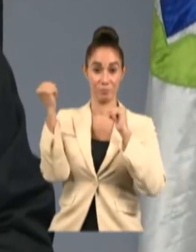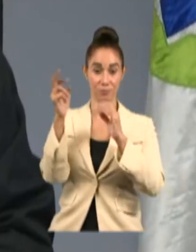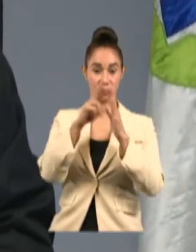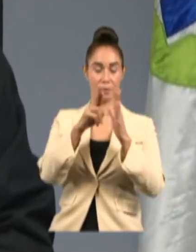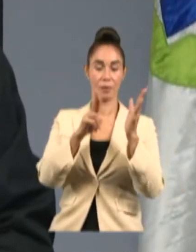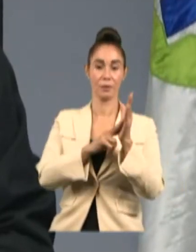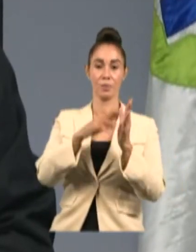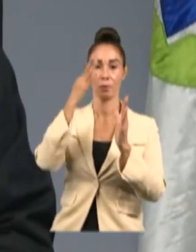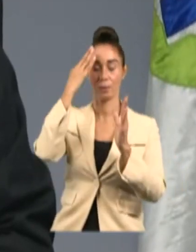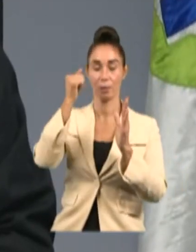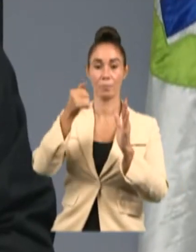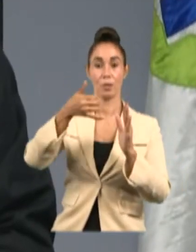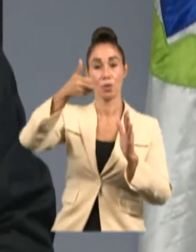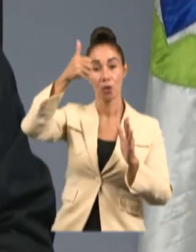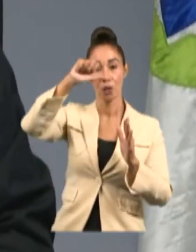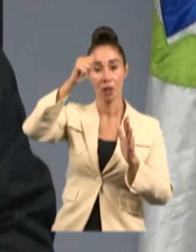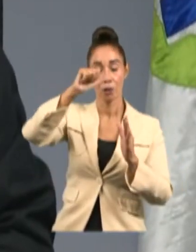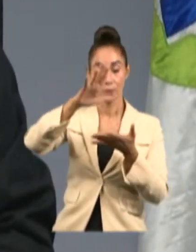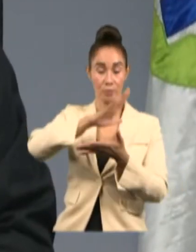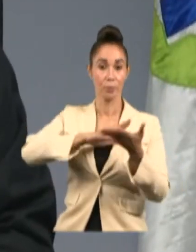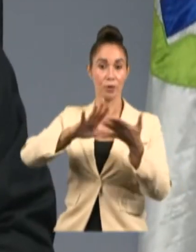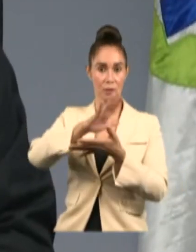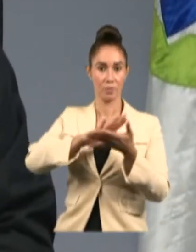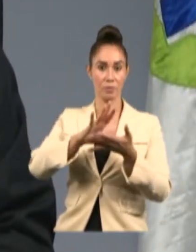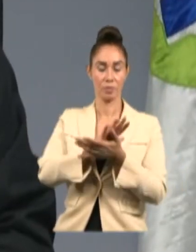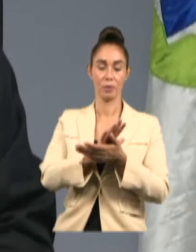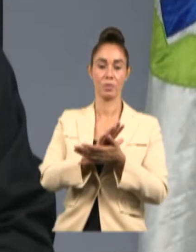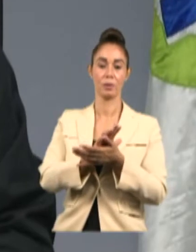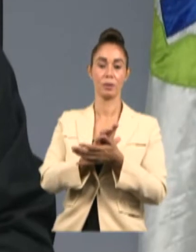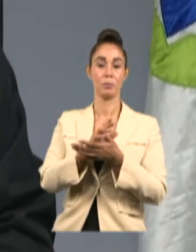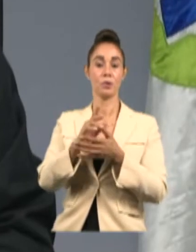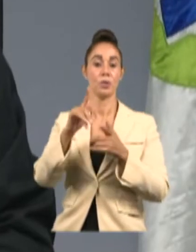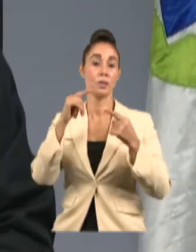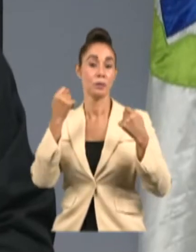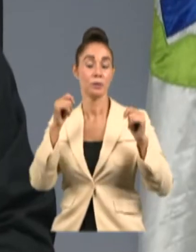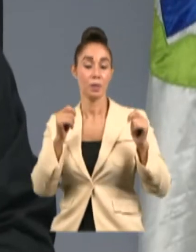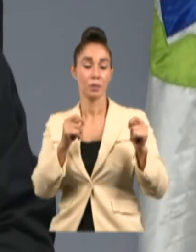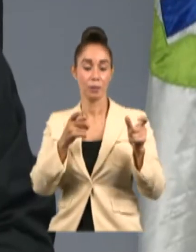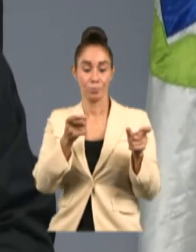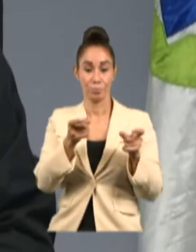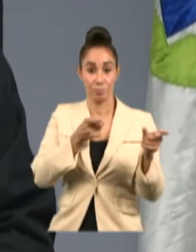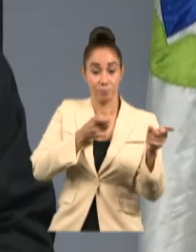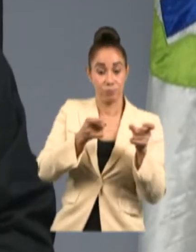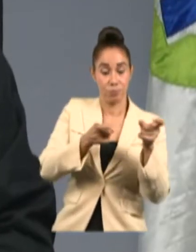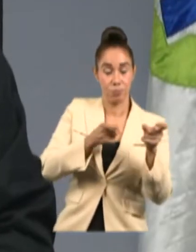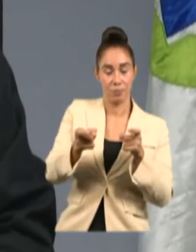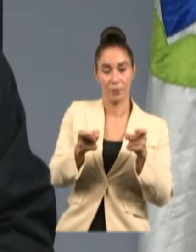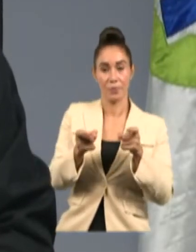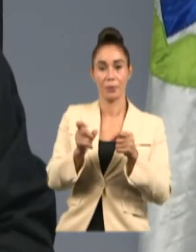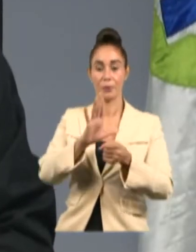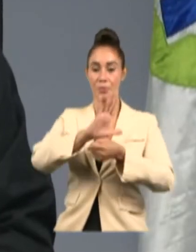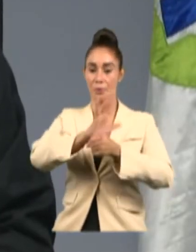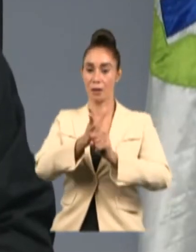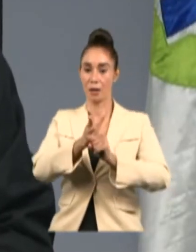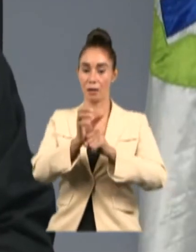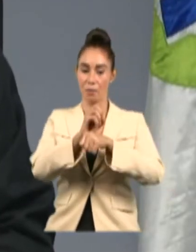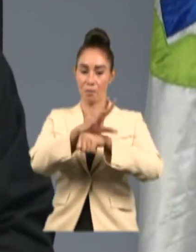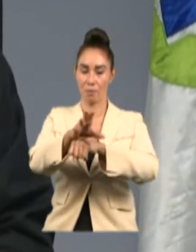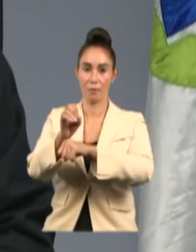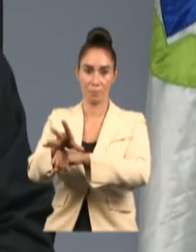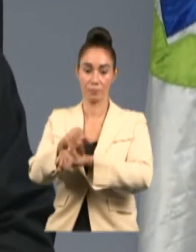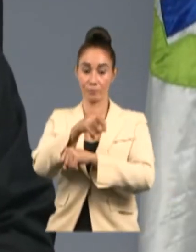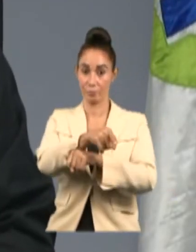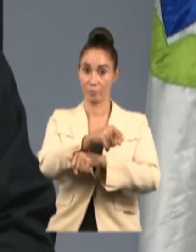tratando es de amainar el impacto que esto pueda tener en los controles que se habían establecido en la